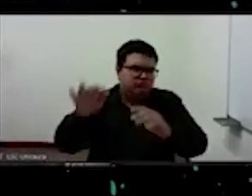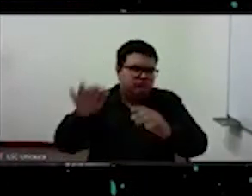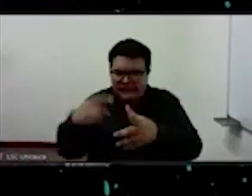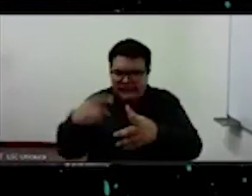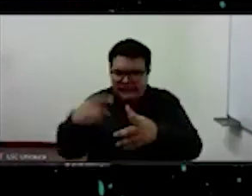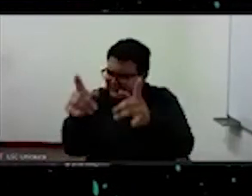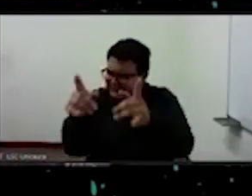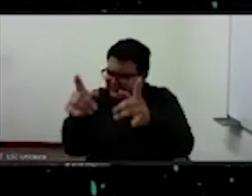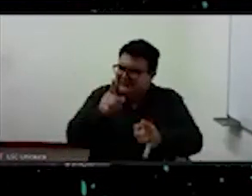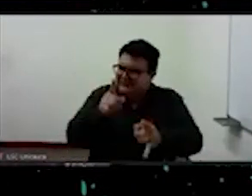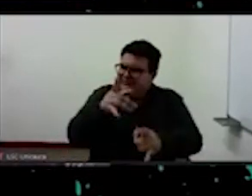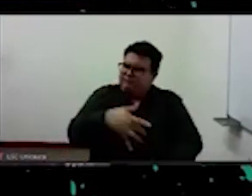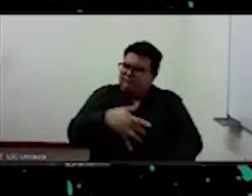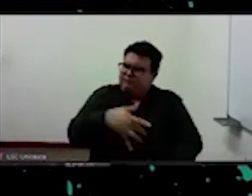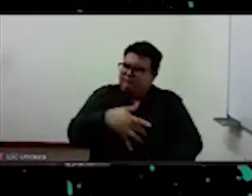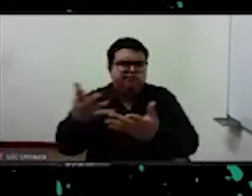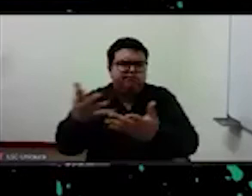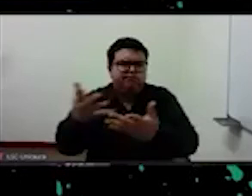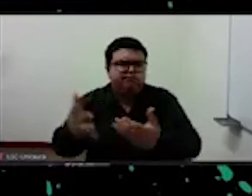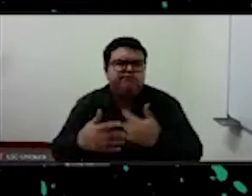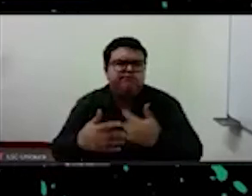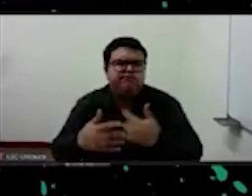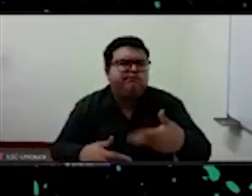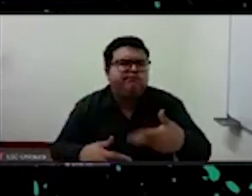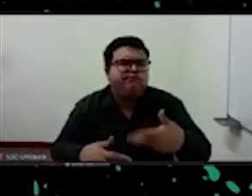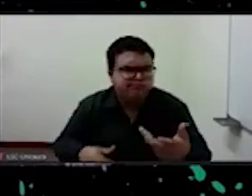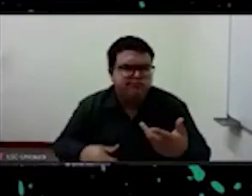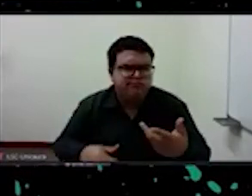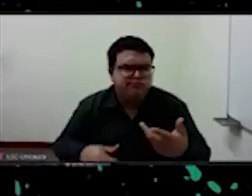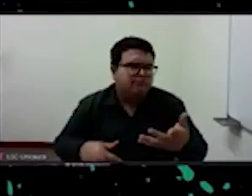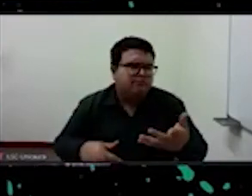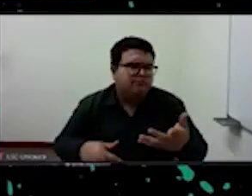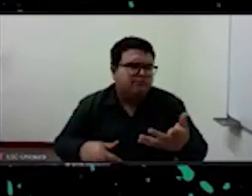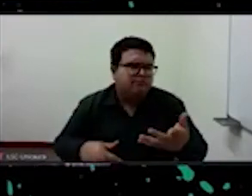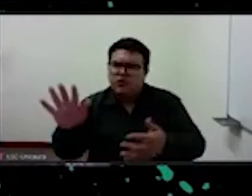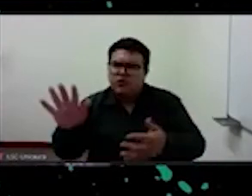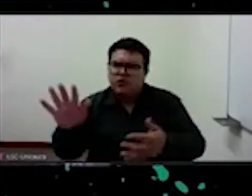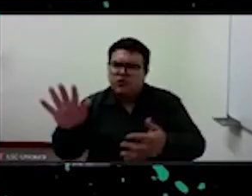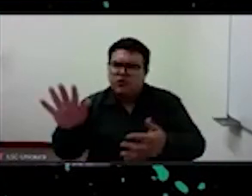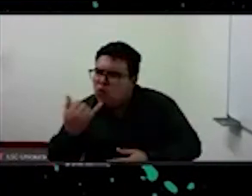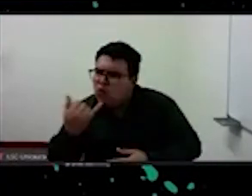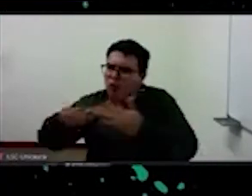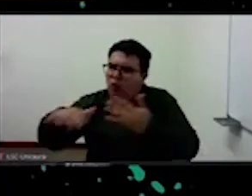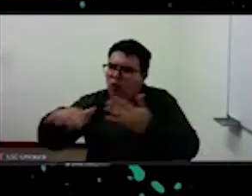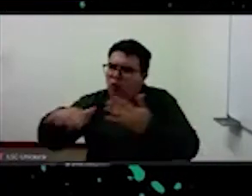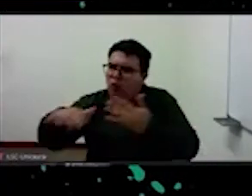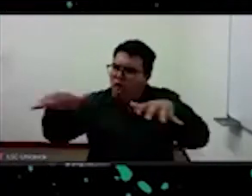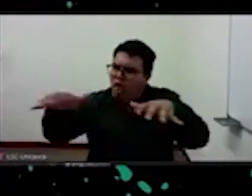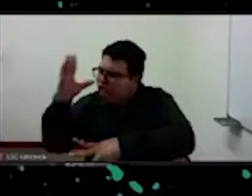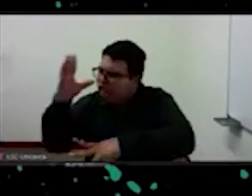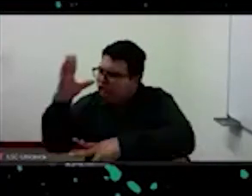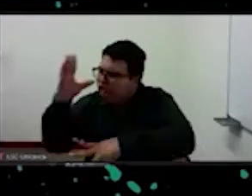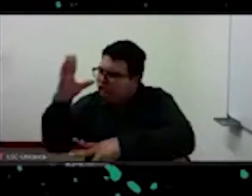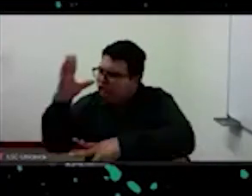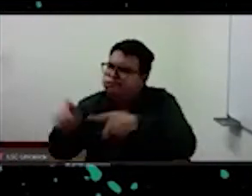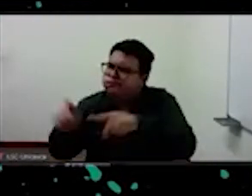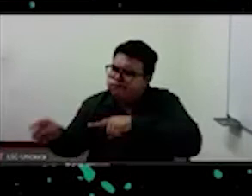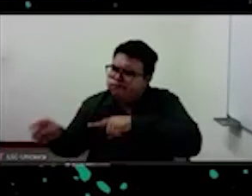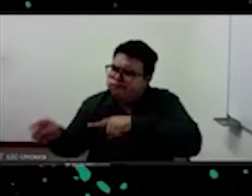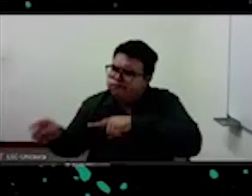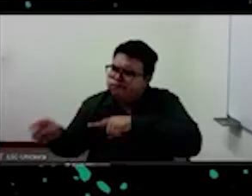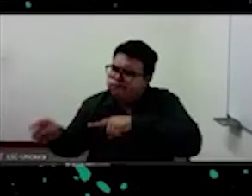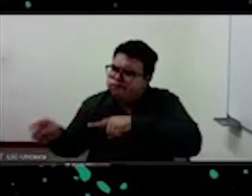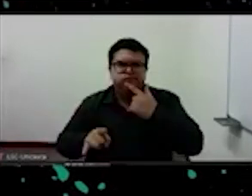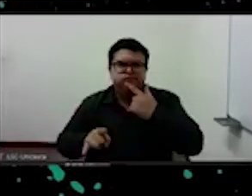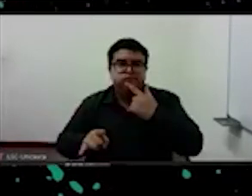no conociendo el idioma que me permitan de entender algo me parece